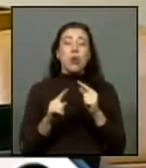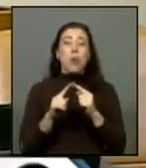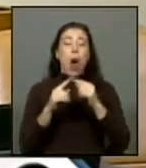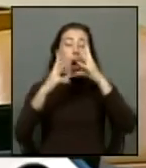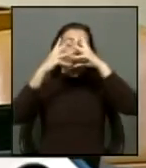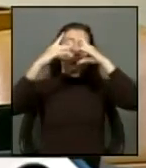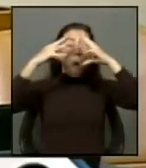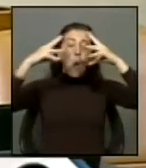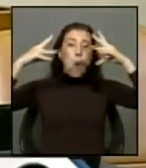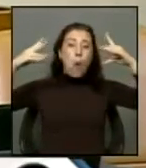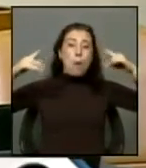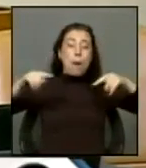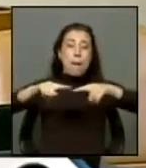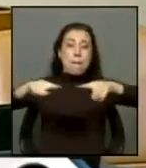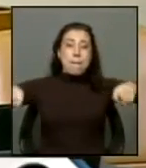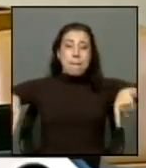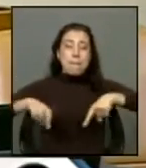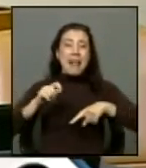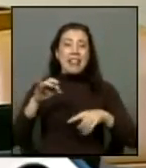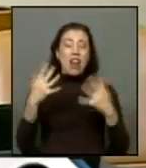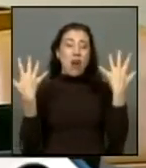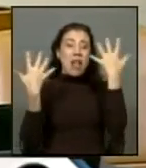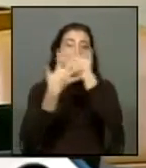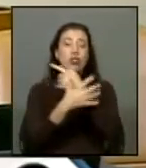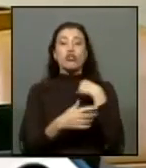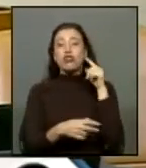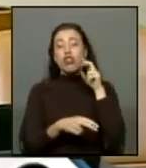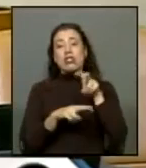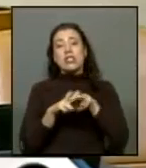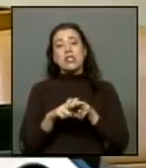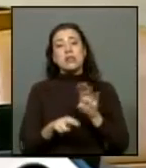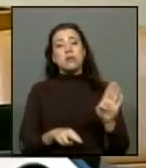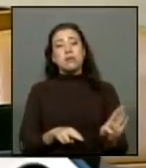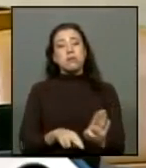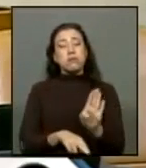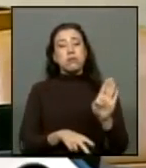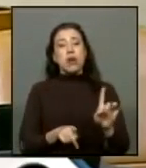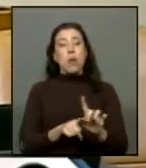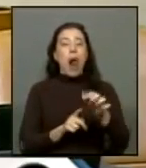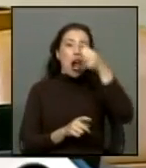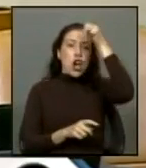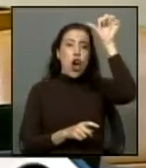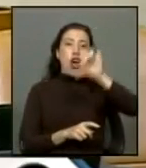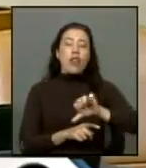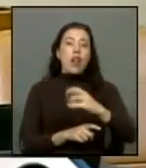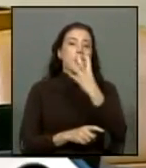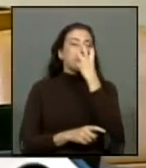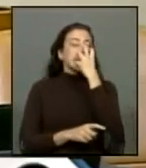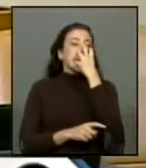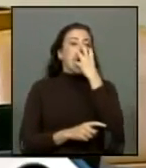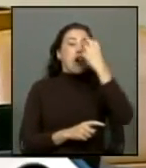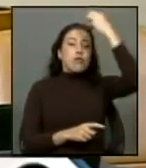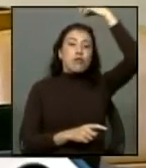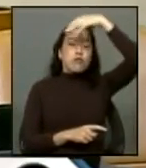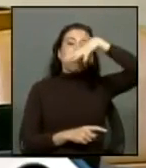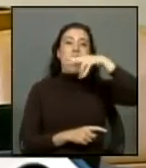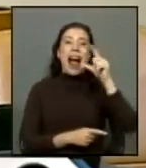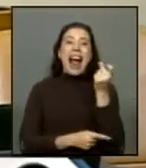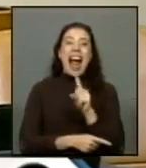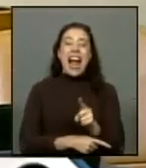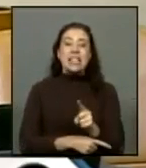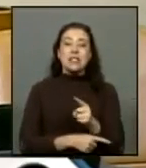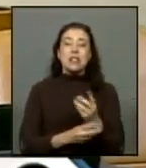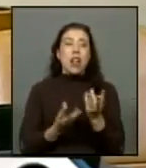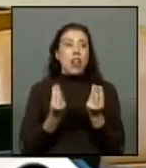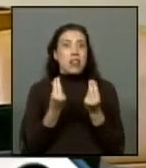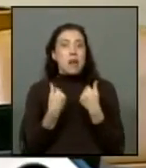que atraviesa pantanos invisibles permanezco sentado como un condenado a la cámara de gas descubro que el temor es un